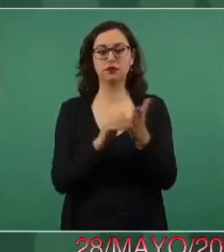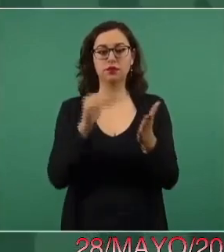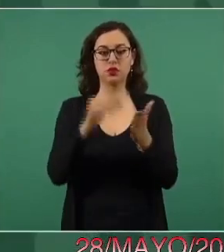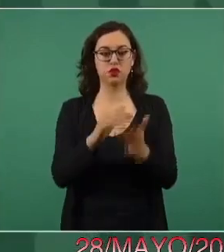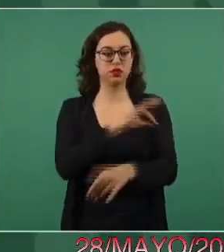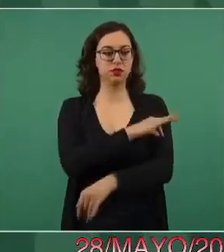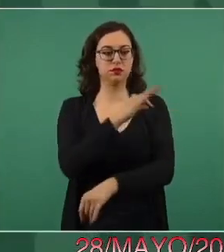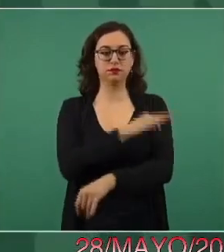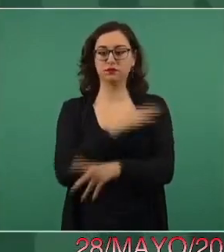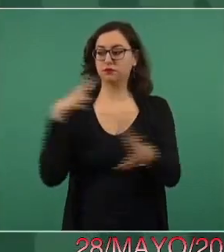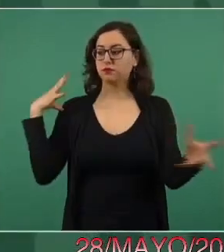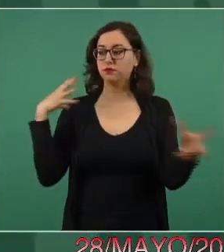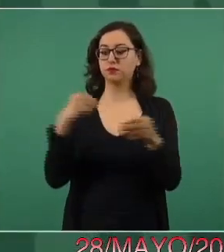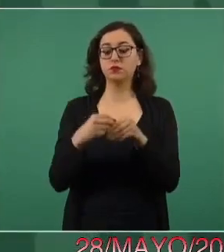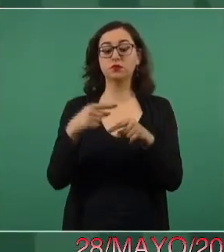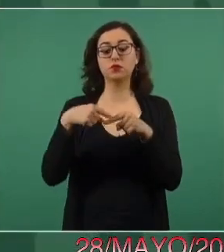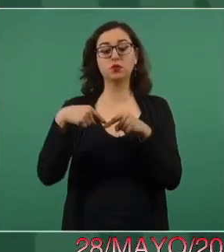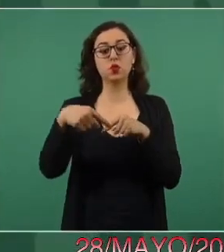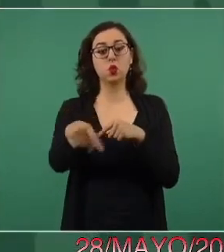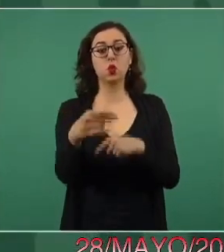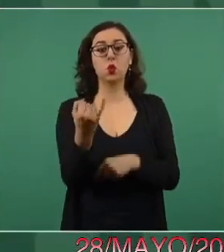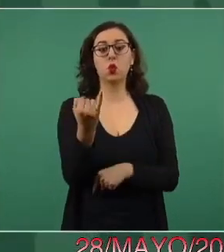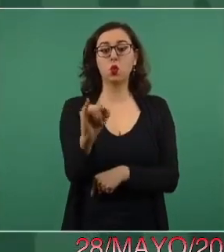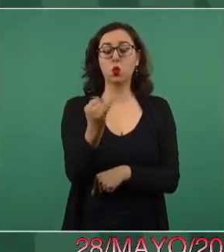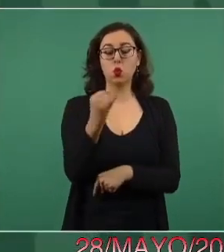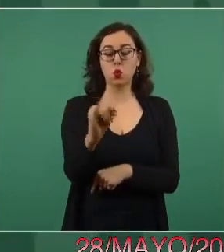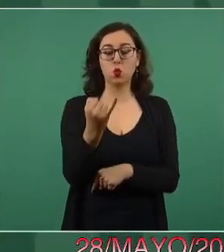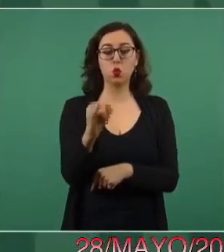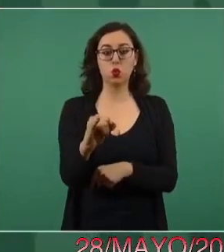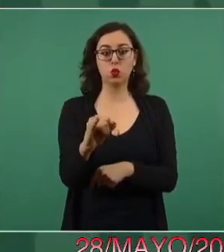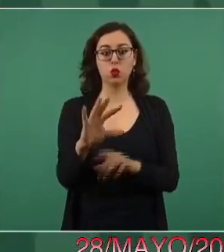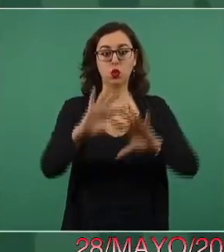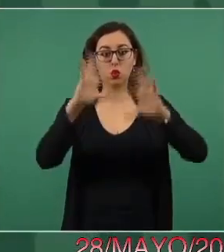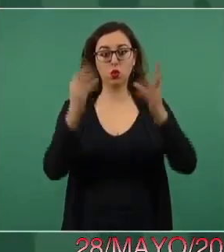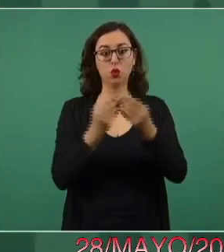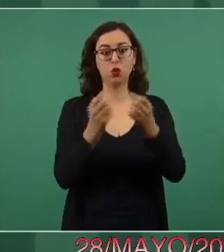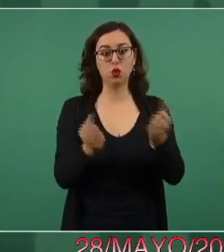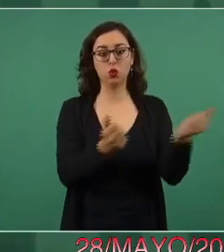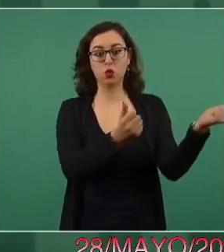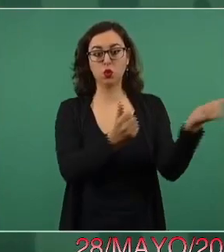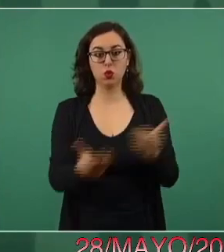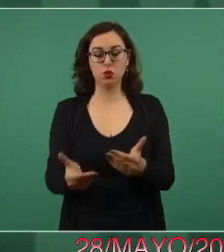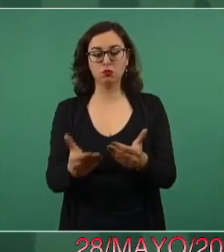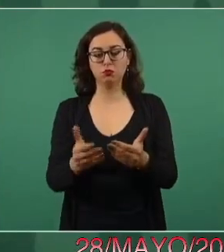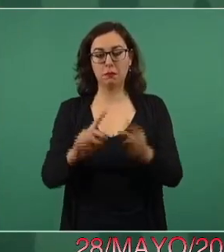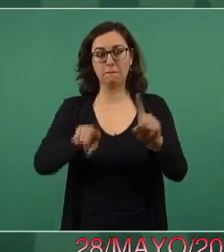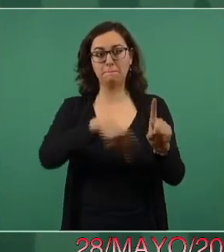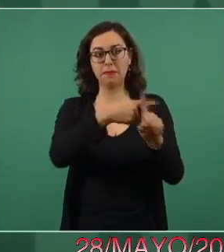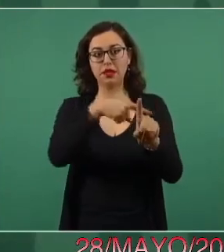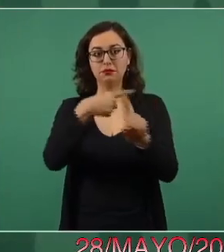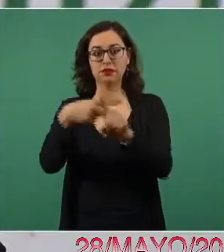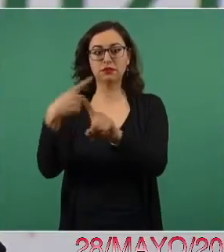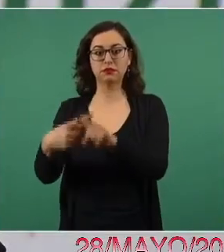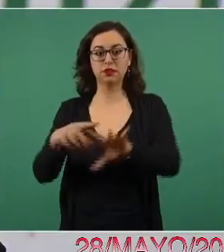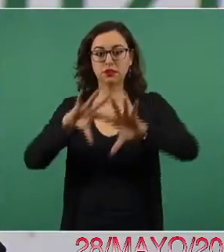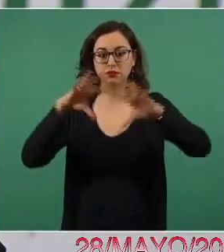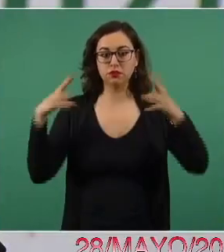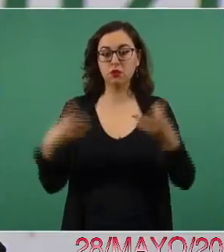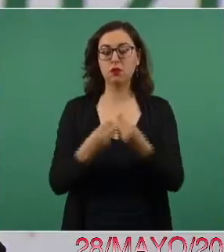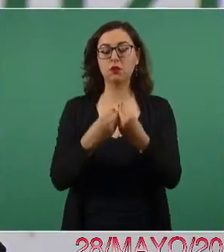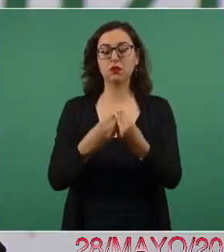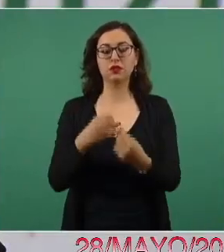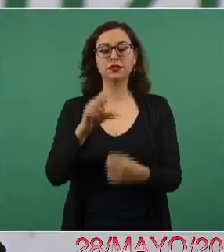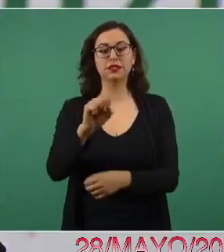aseguradas para el mes de junio terminar con 65 millones de dosis. Esto quiere decir